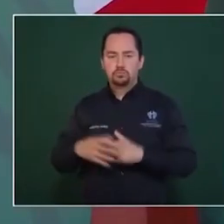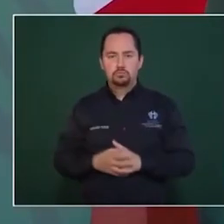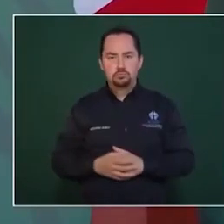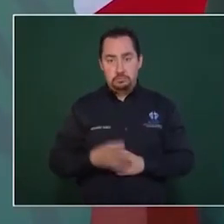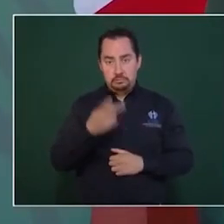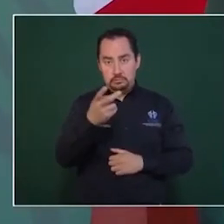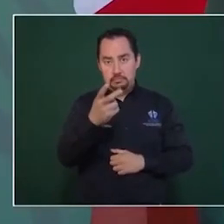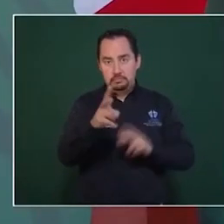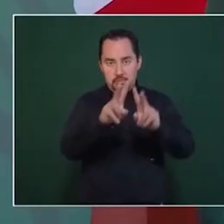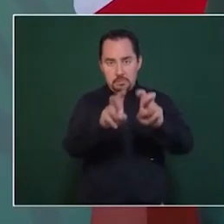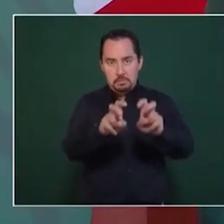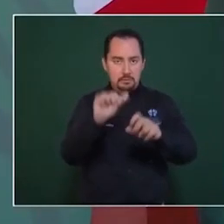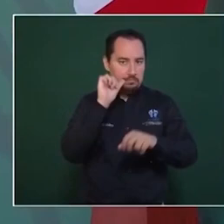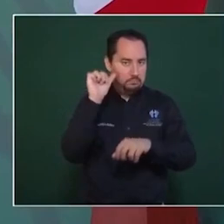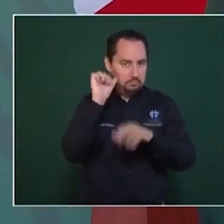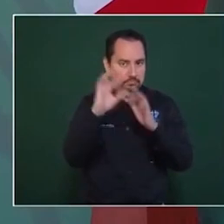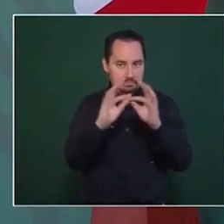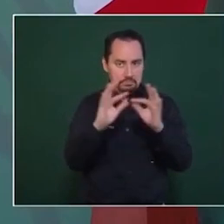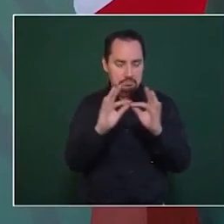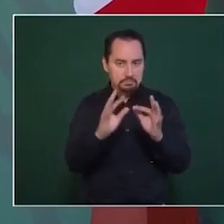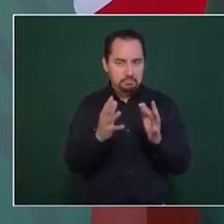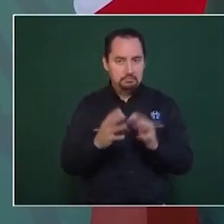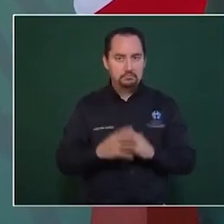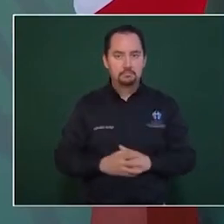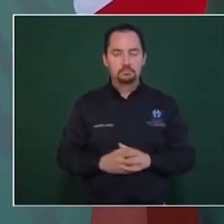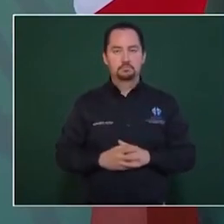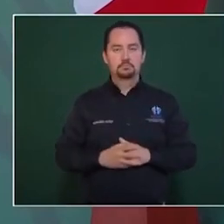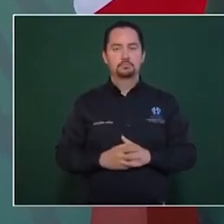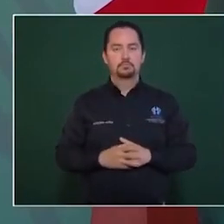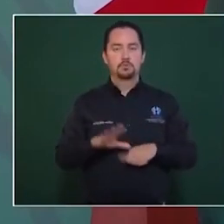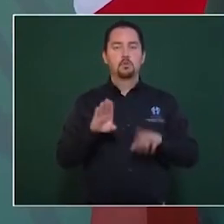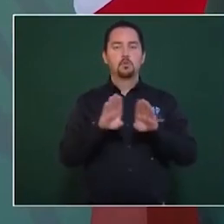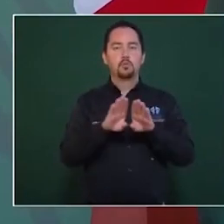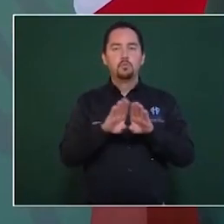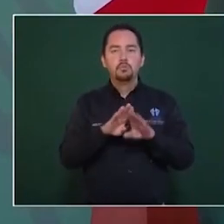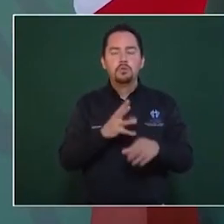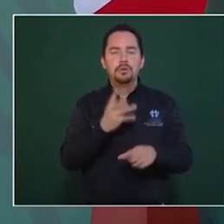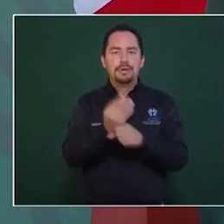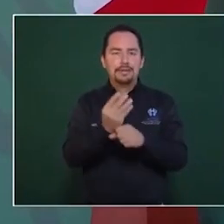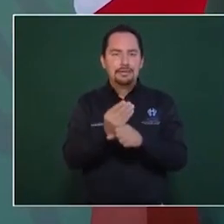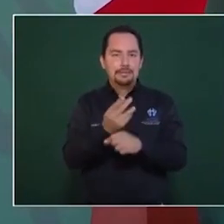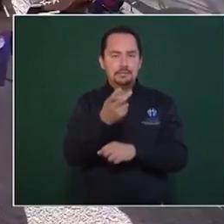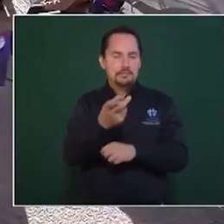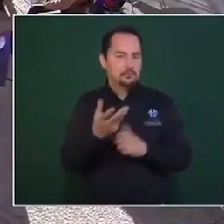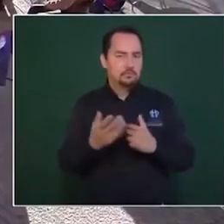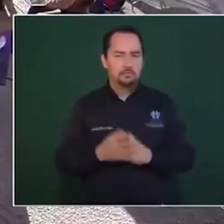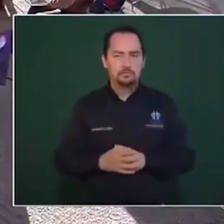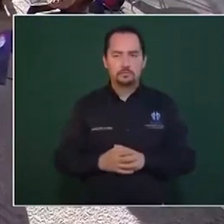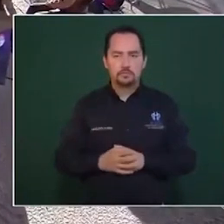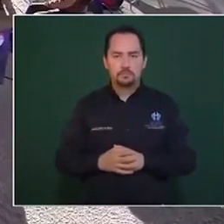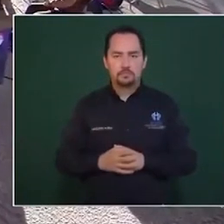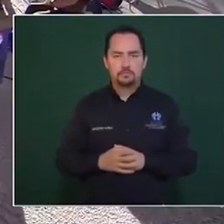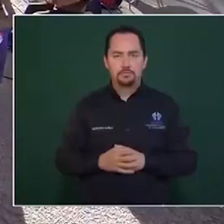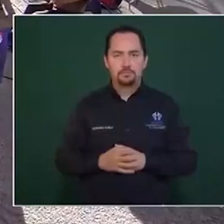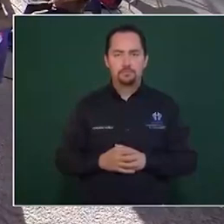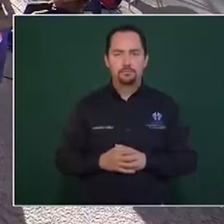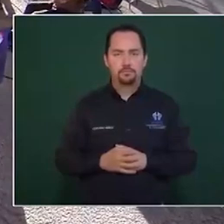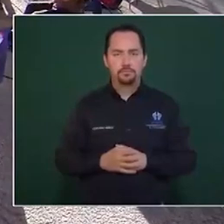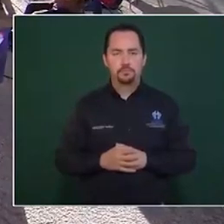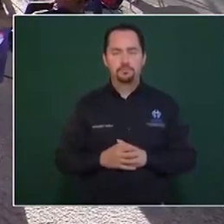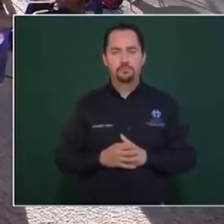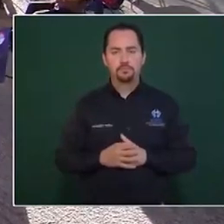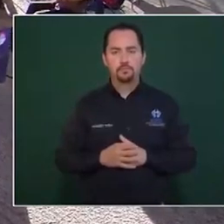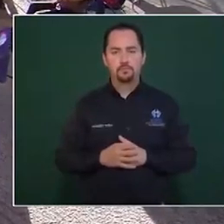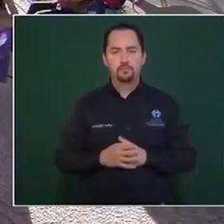hablamos. Entonces, ¿cómo buscar un arreglo? Porque resulta que